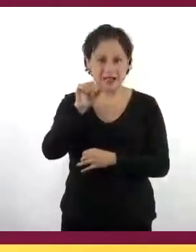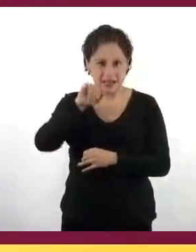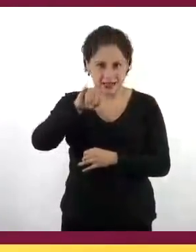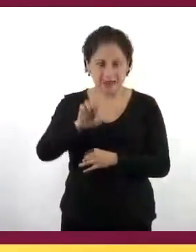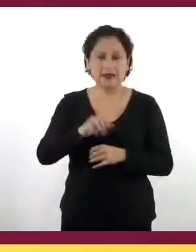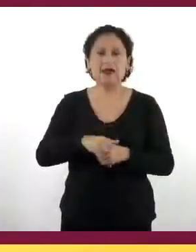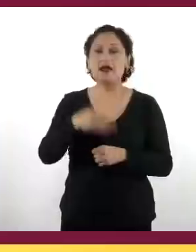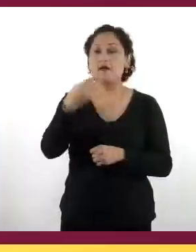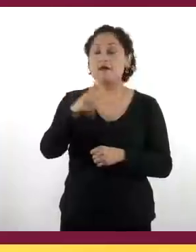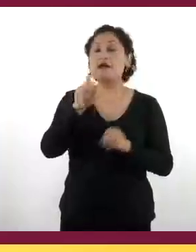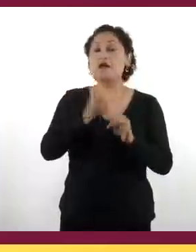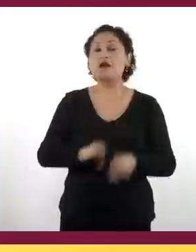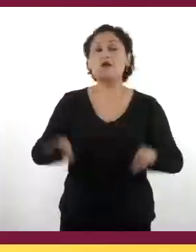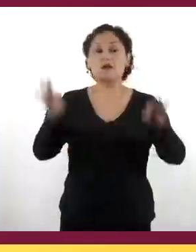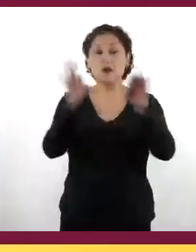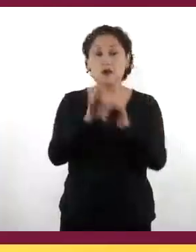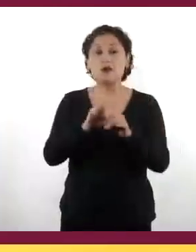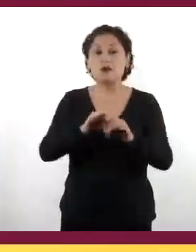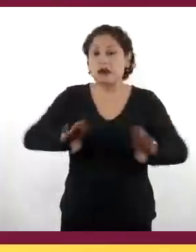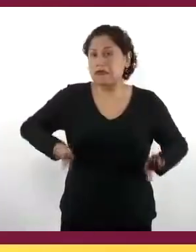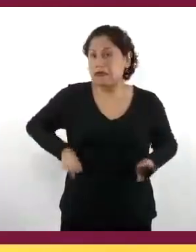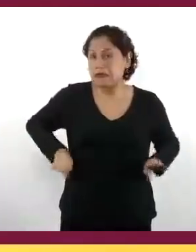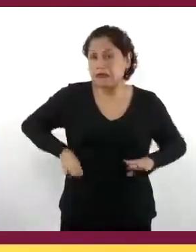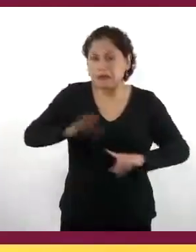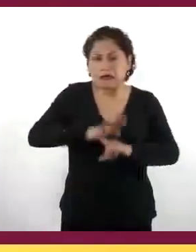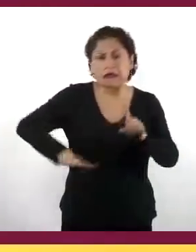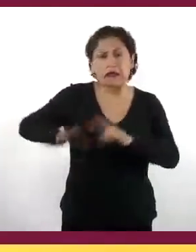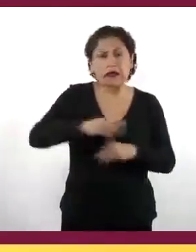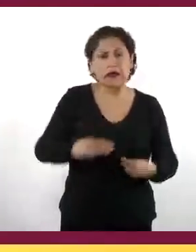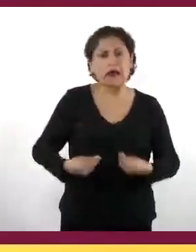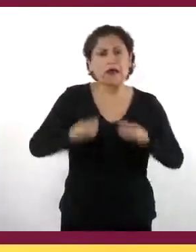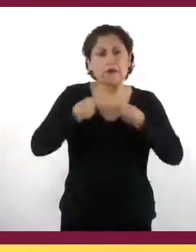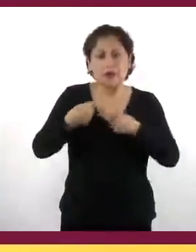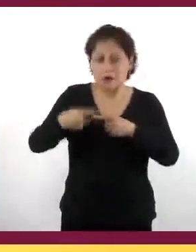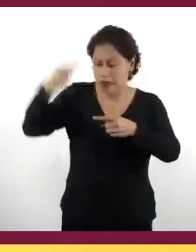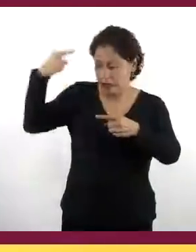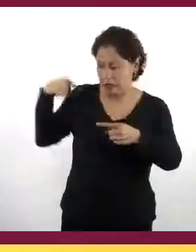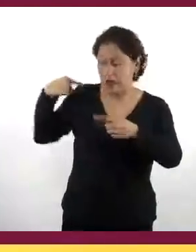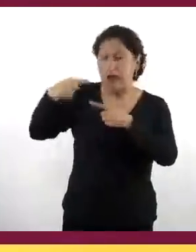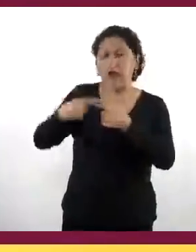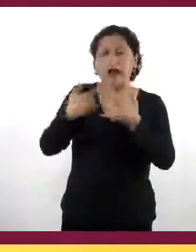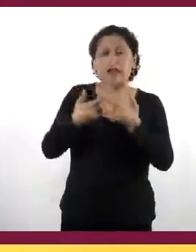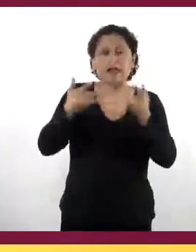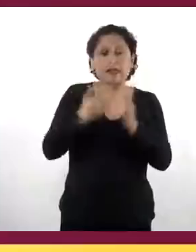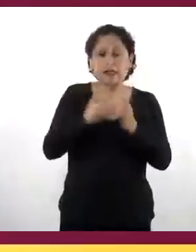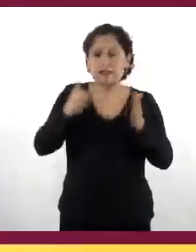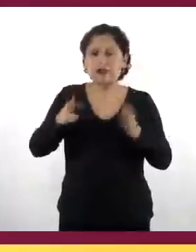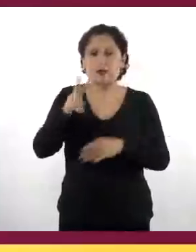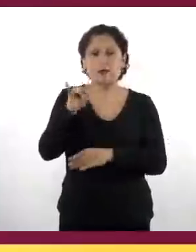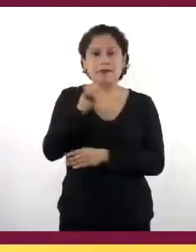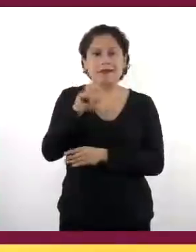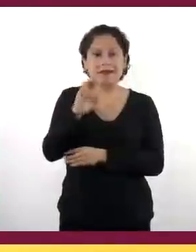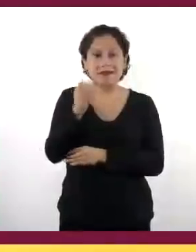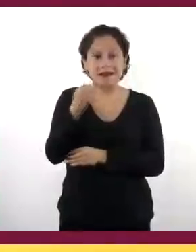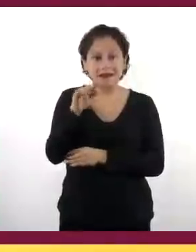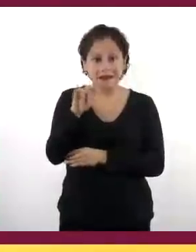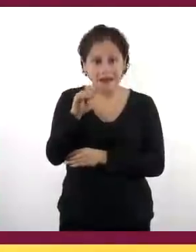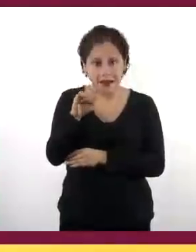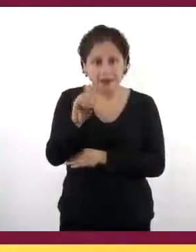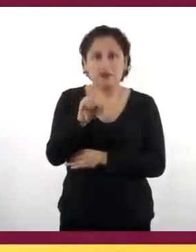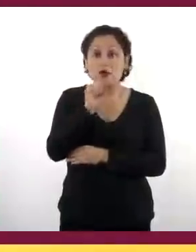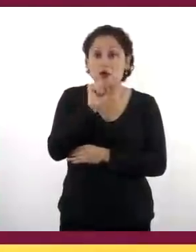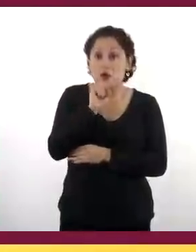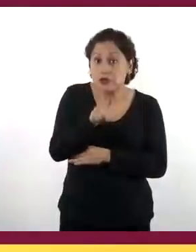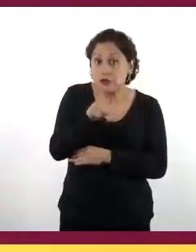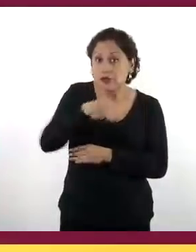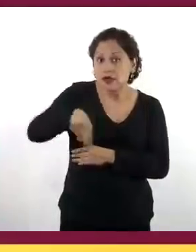muy interesante conocer las características de la vida cotidiana durante el virreinato, así como identificar la forma en